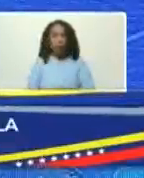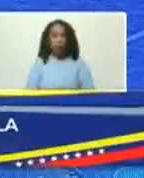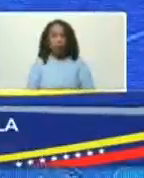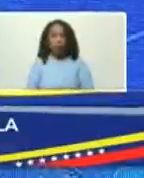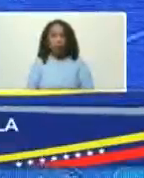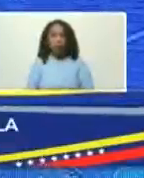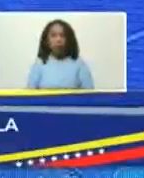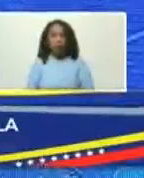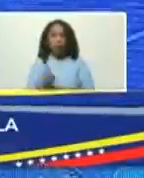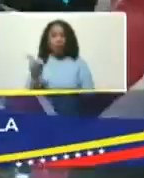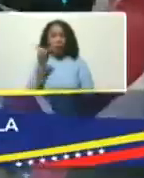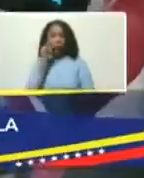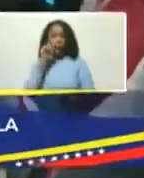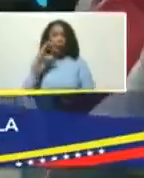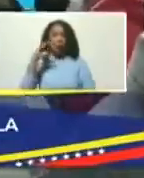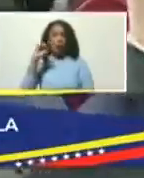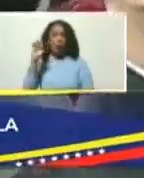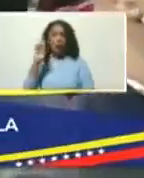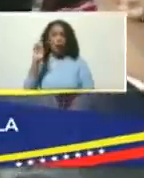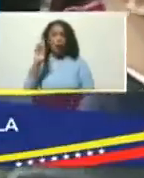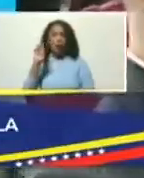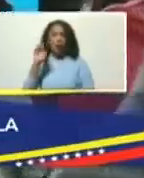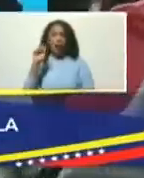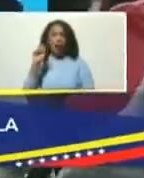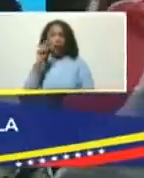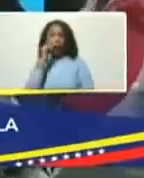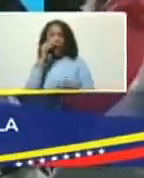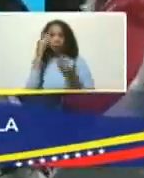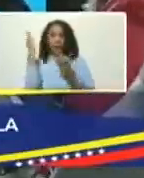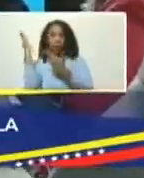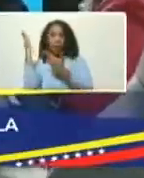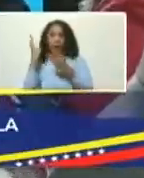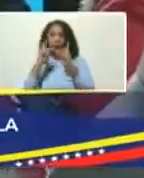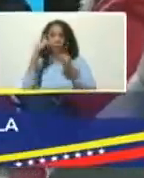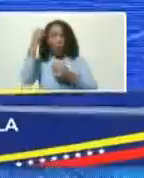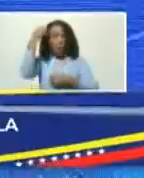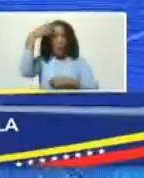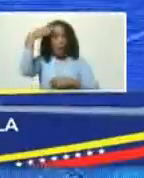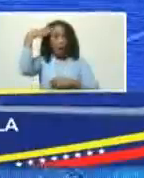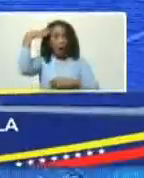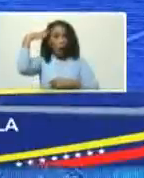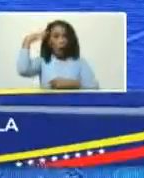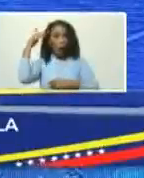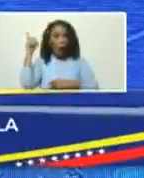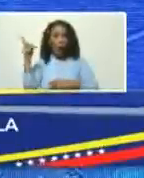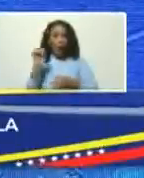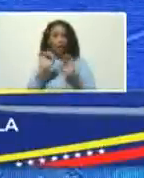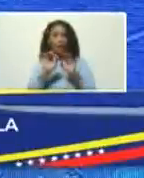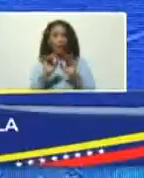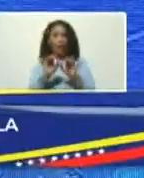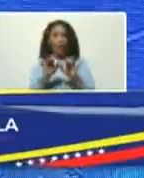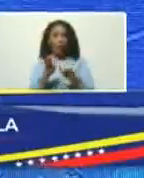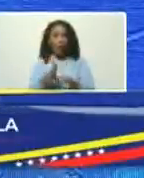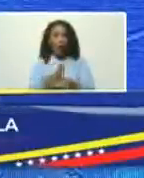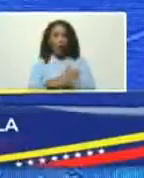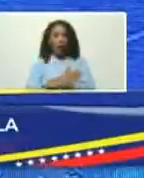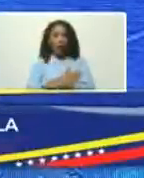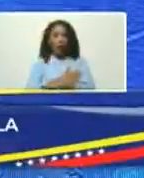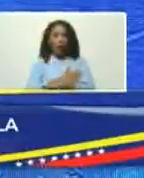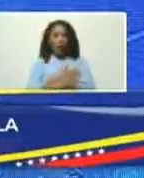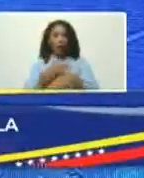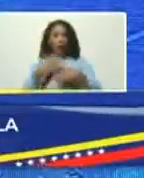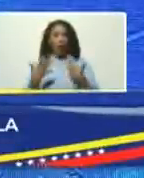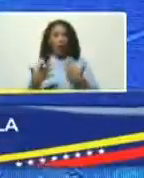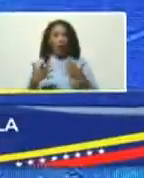Correa, ustedes lo ven ahí, con algunas canas como yo, era el secretario de